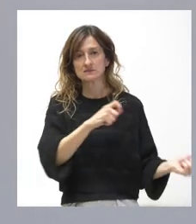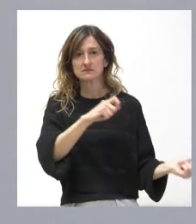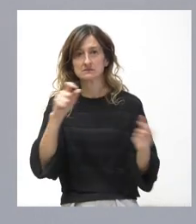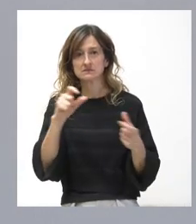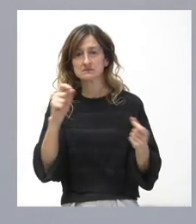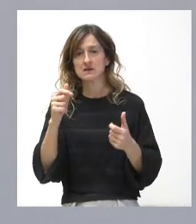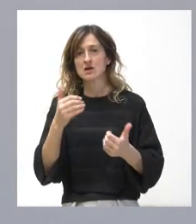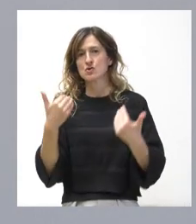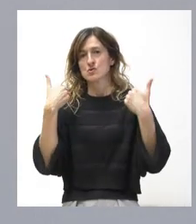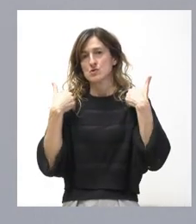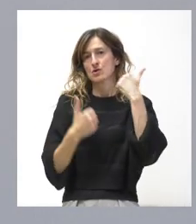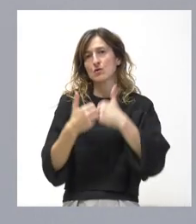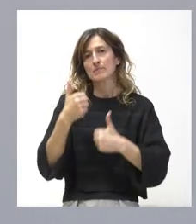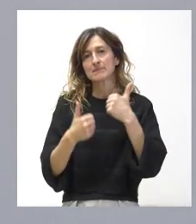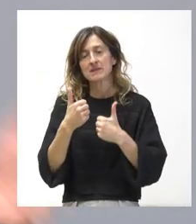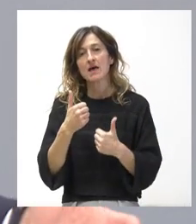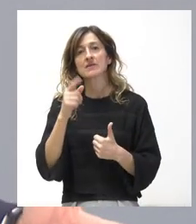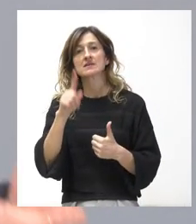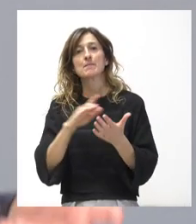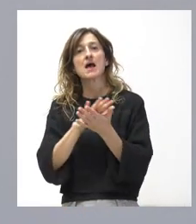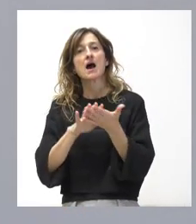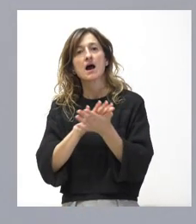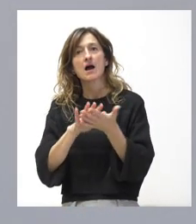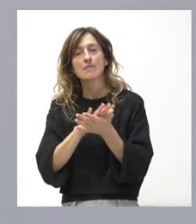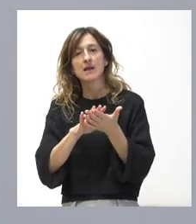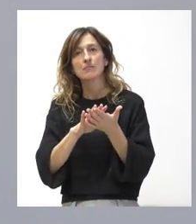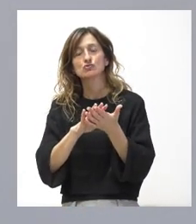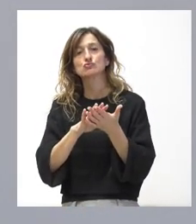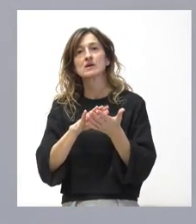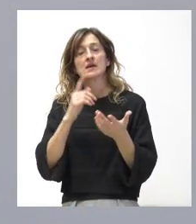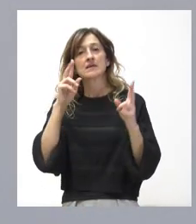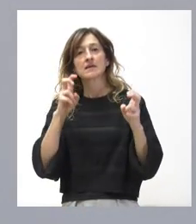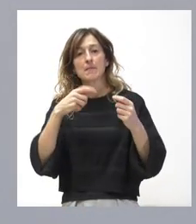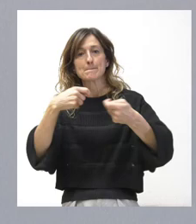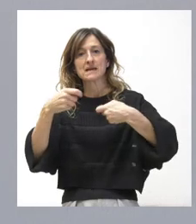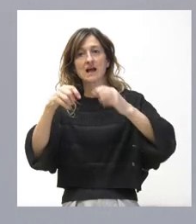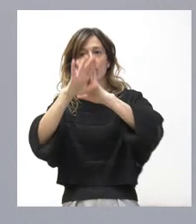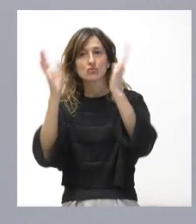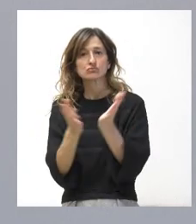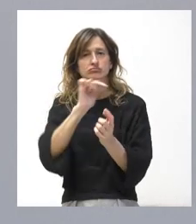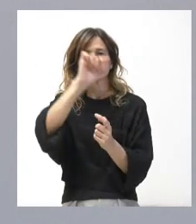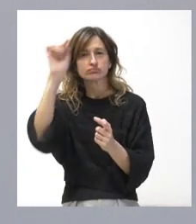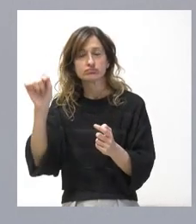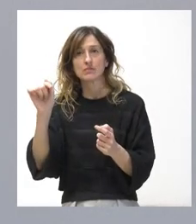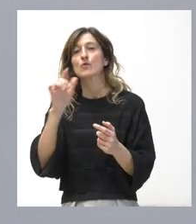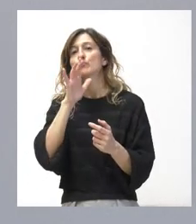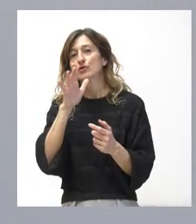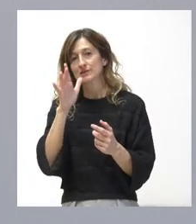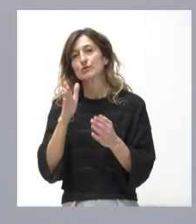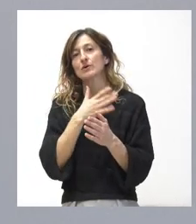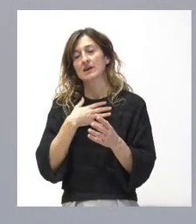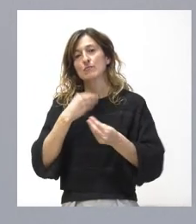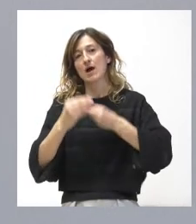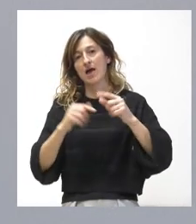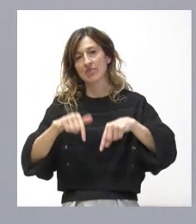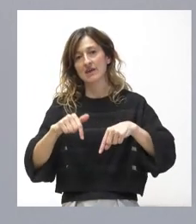competitividad. Hablar de competitividad es hablar de aumentar la presencia en los mercados internacionales. En esto van dirigidas las actuaciones a través